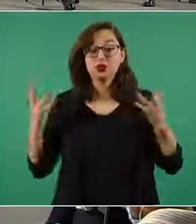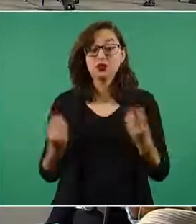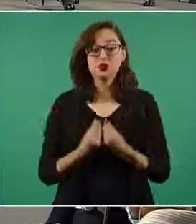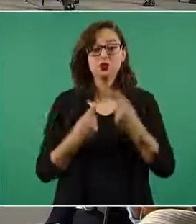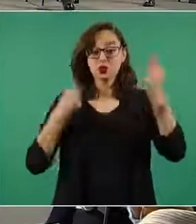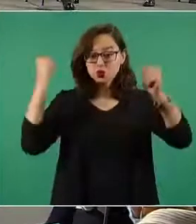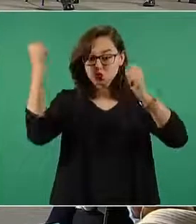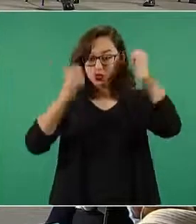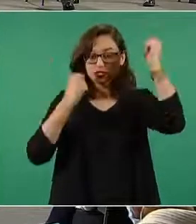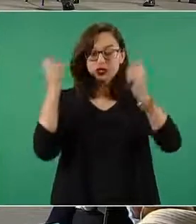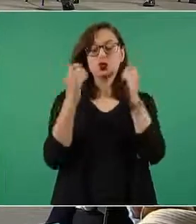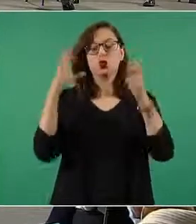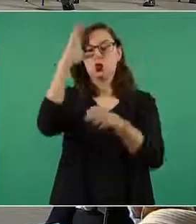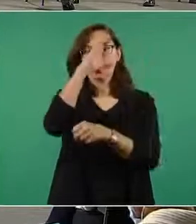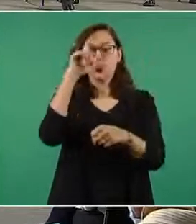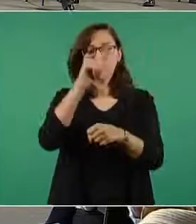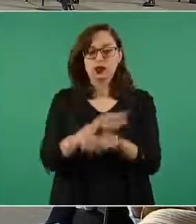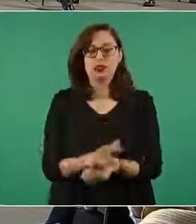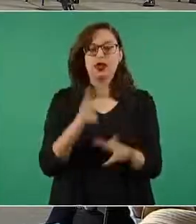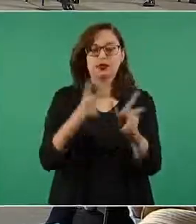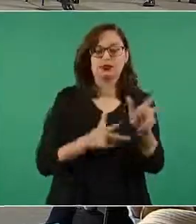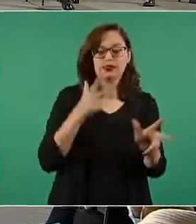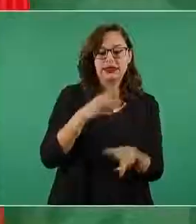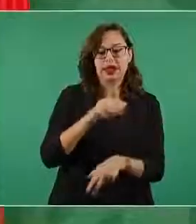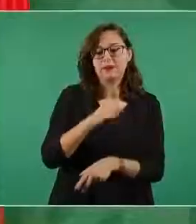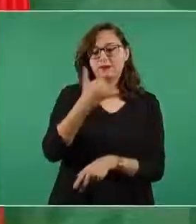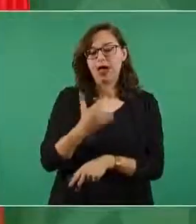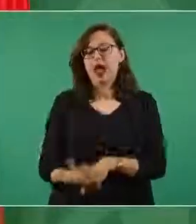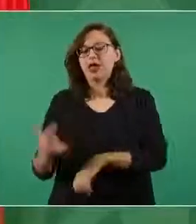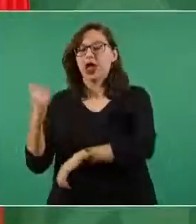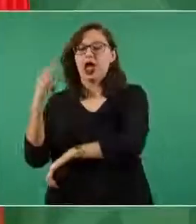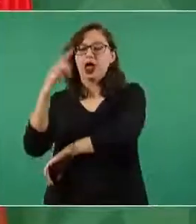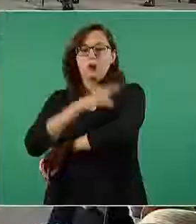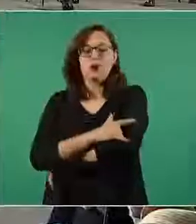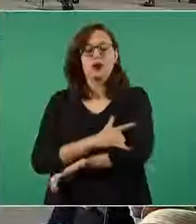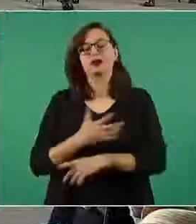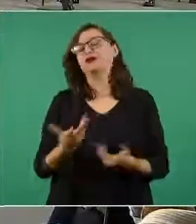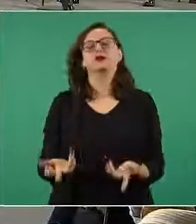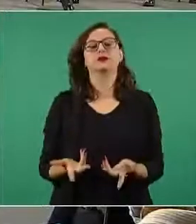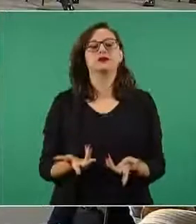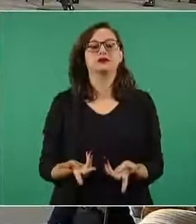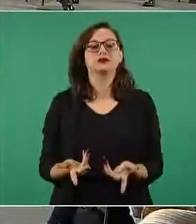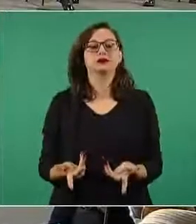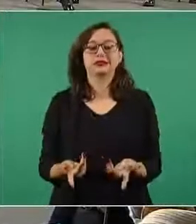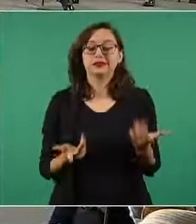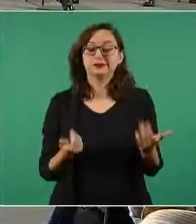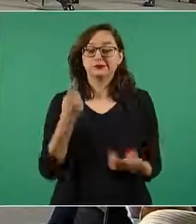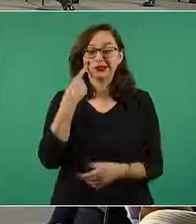turístico cultural porque es Tren Maya son los aeropuertos es que se va a poder estar aquí